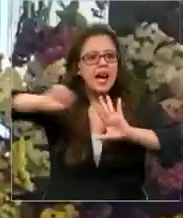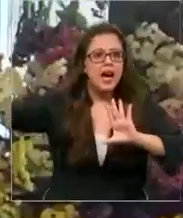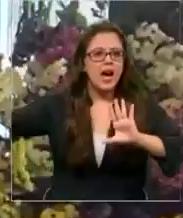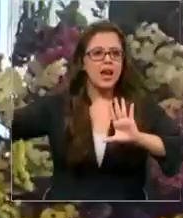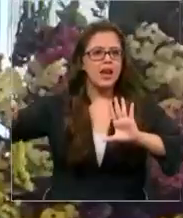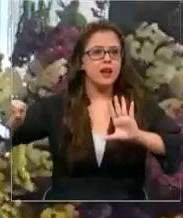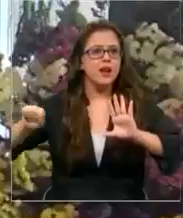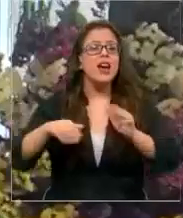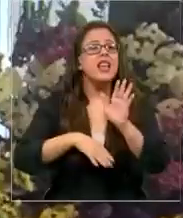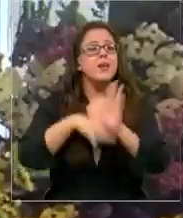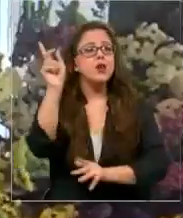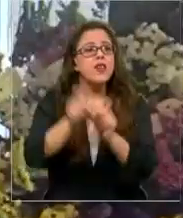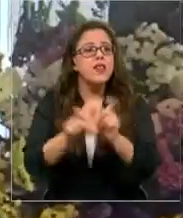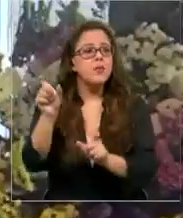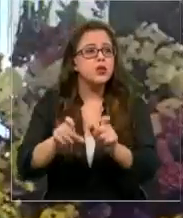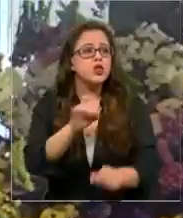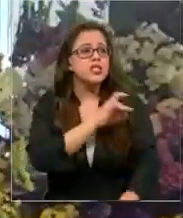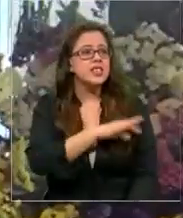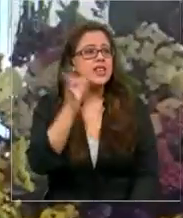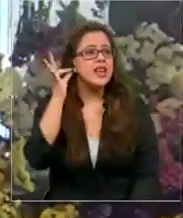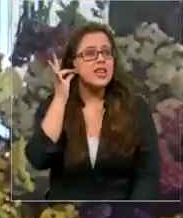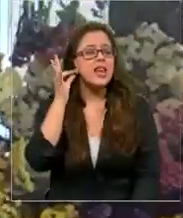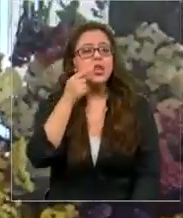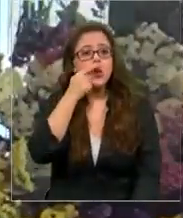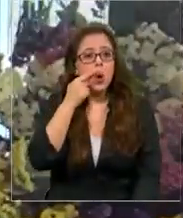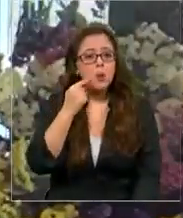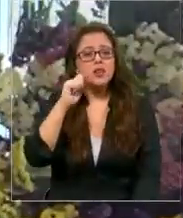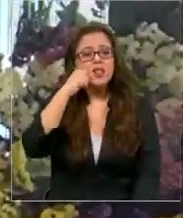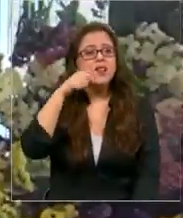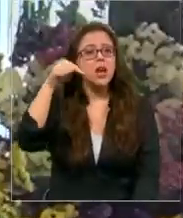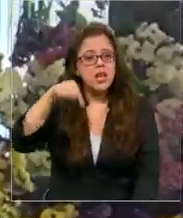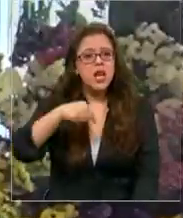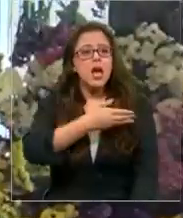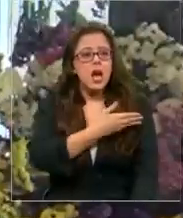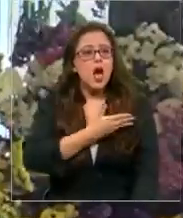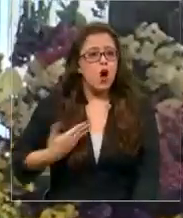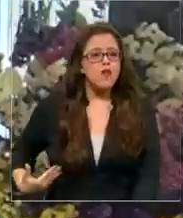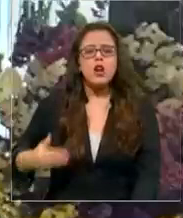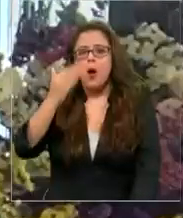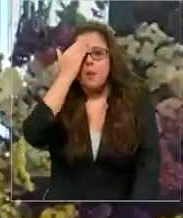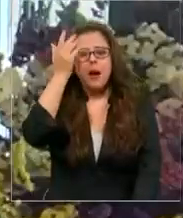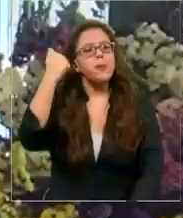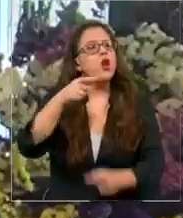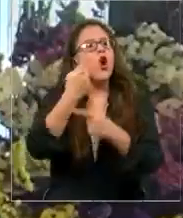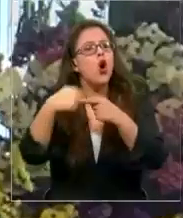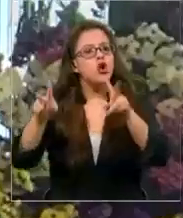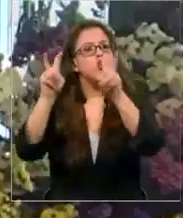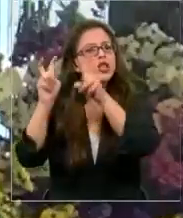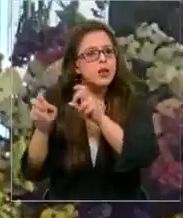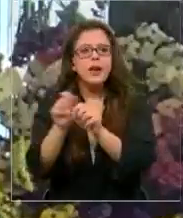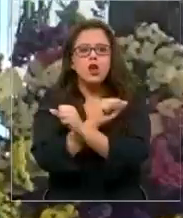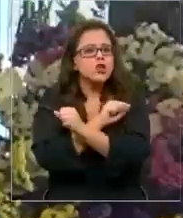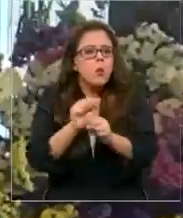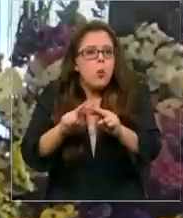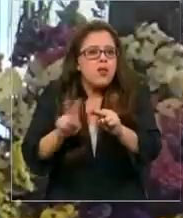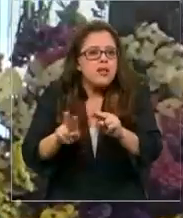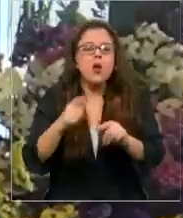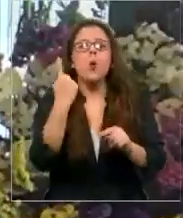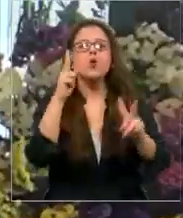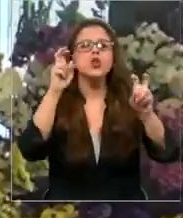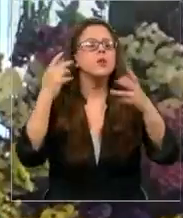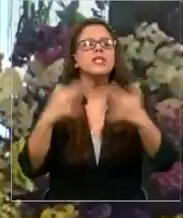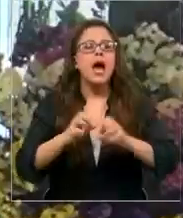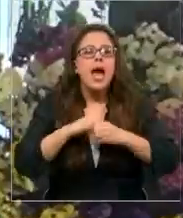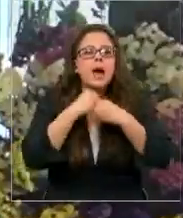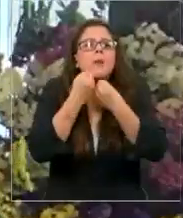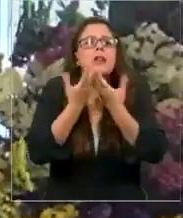mayoría de las chilenas y chilenos sabemos que este ha sido un mal gobierno, pero otra cosa son los excesos. Una cosa es la legítima y